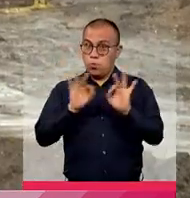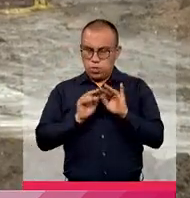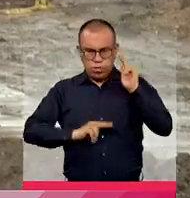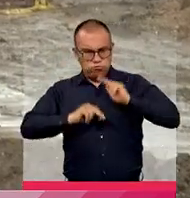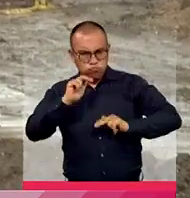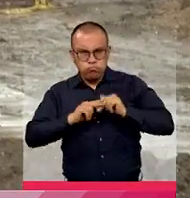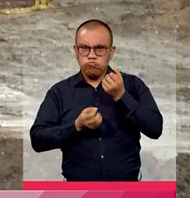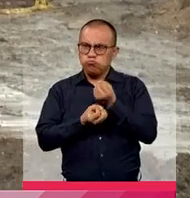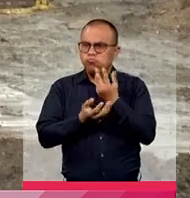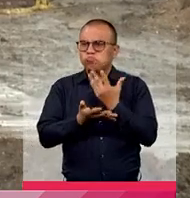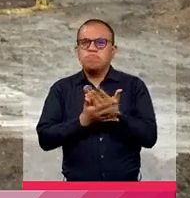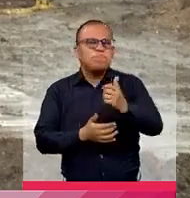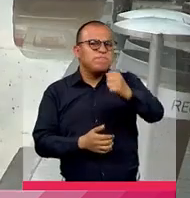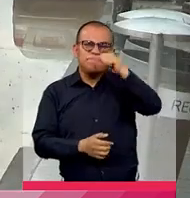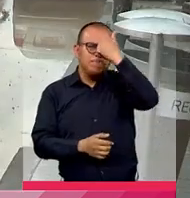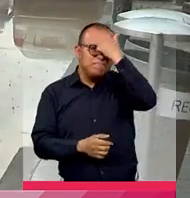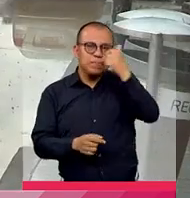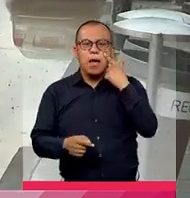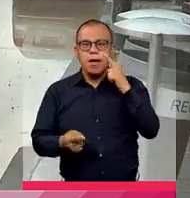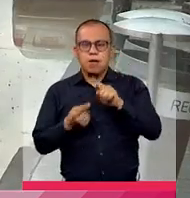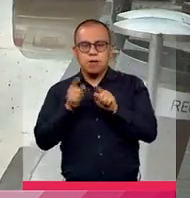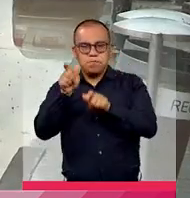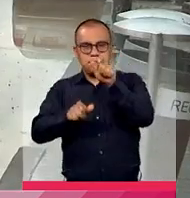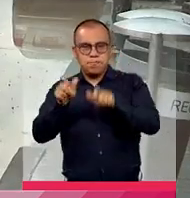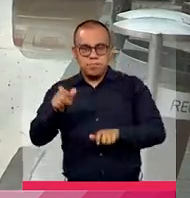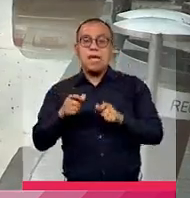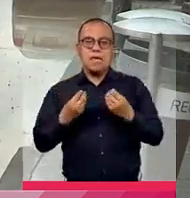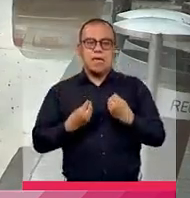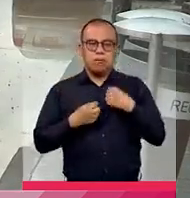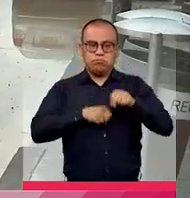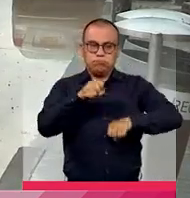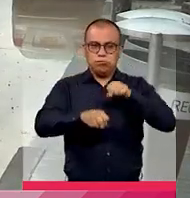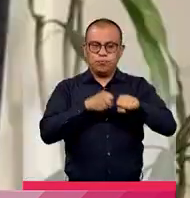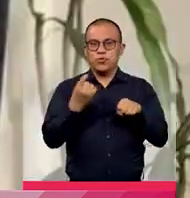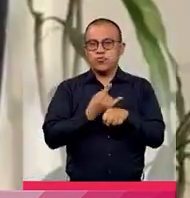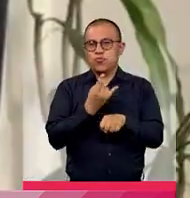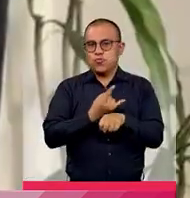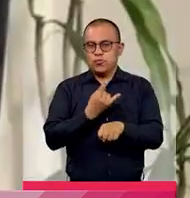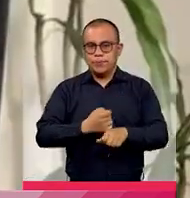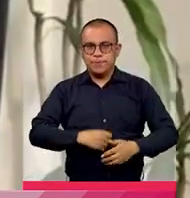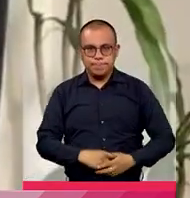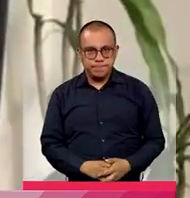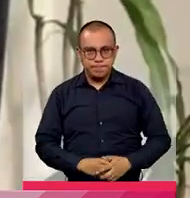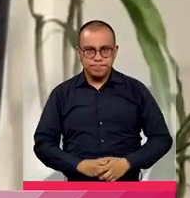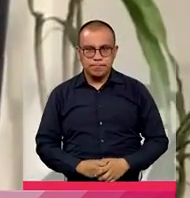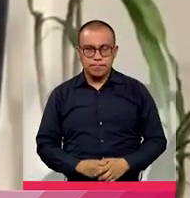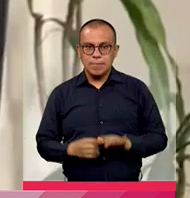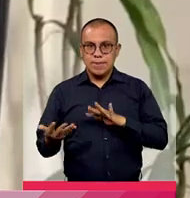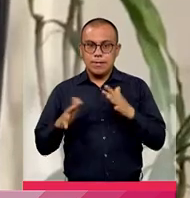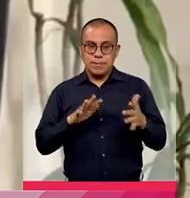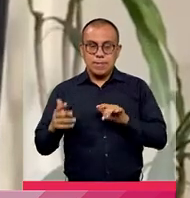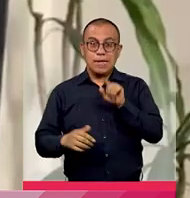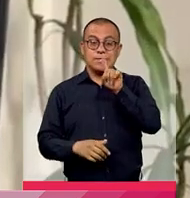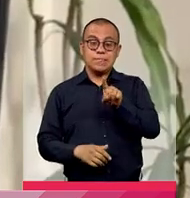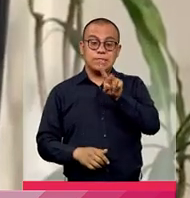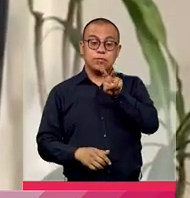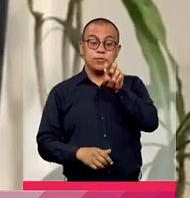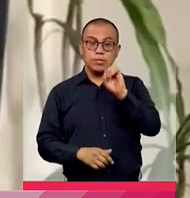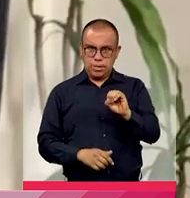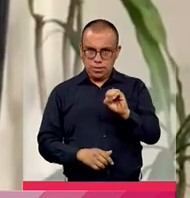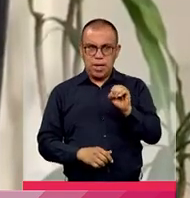infraestructura que darán prioridad a peatones y viciusuarios. Resultado de ese cierre, recibimos en total 170